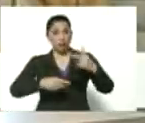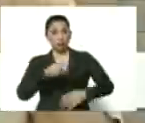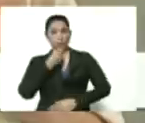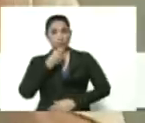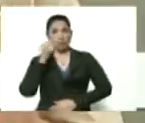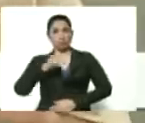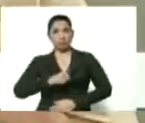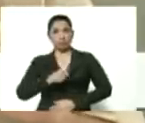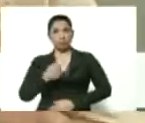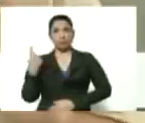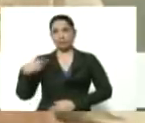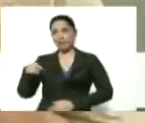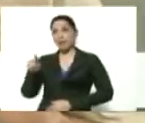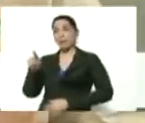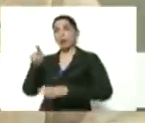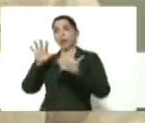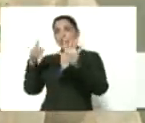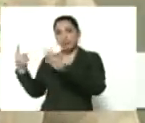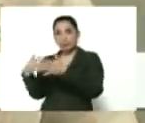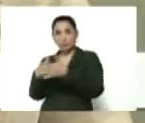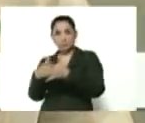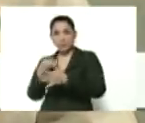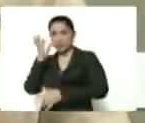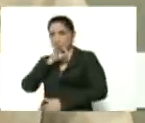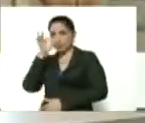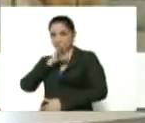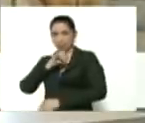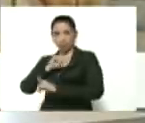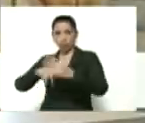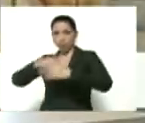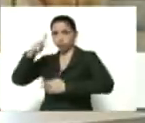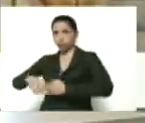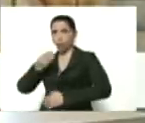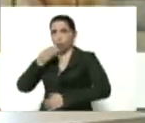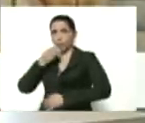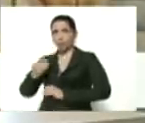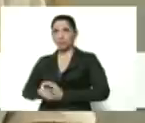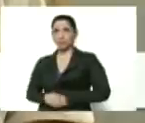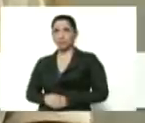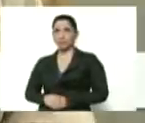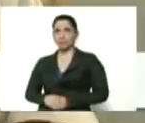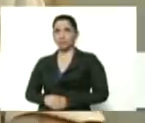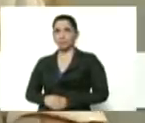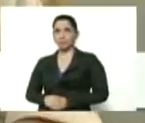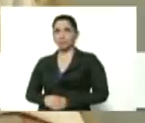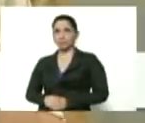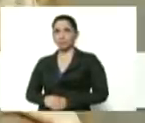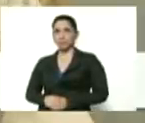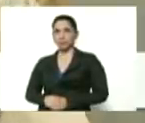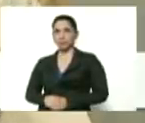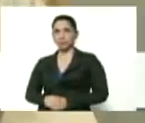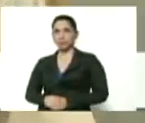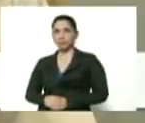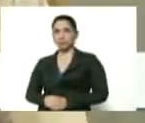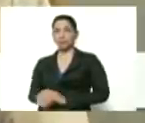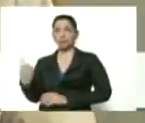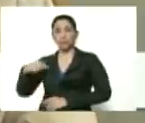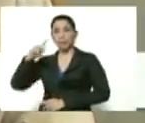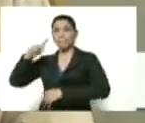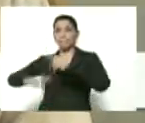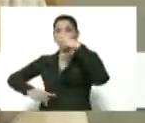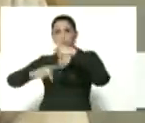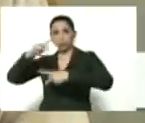Ya tenemos 16 mil cerdos del plan proteína, comprados, están amarrados ahí. Y viene una producción,